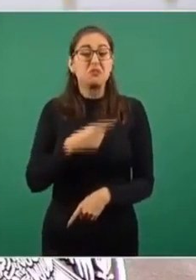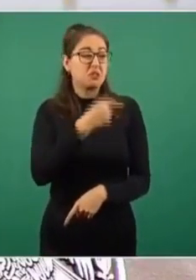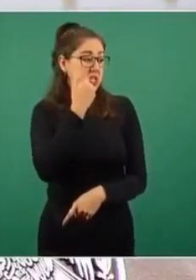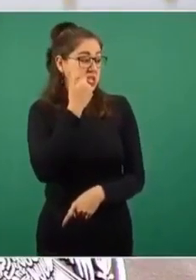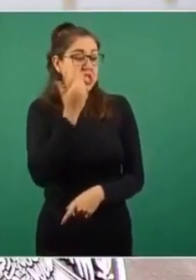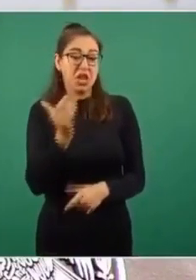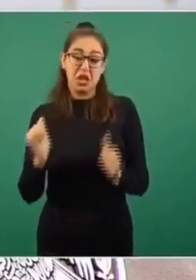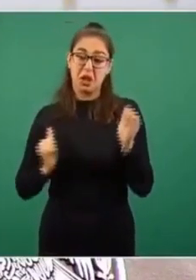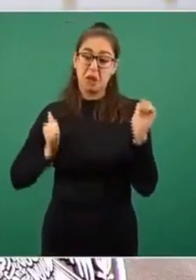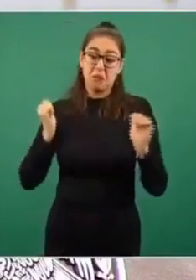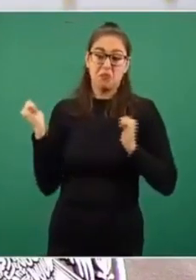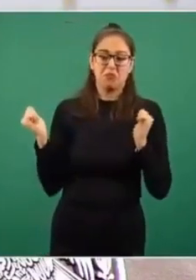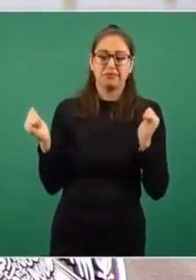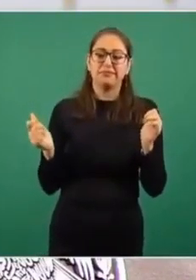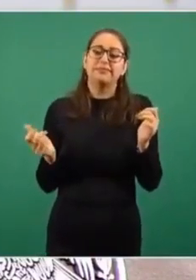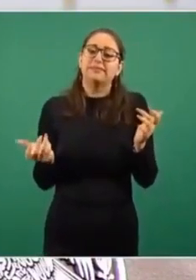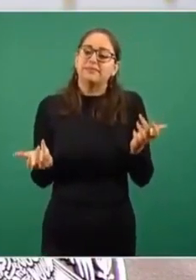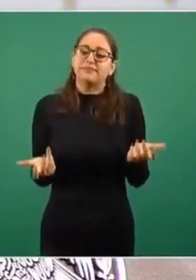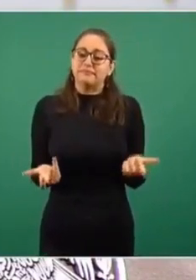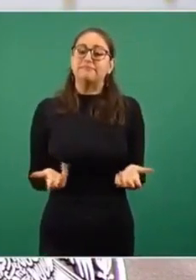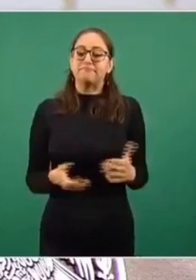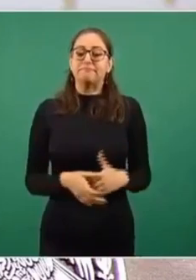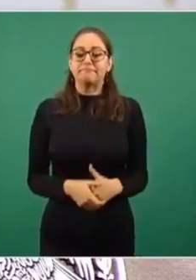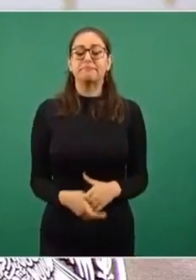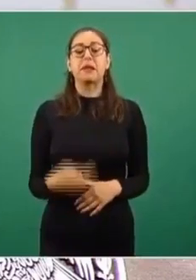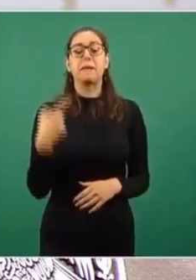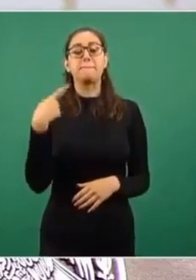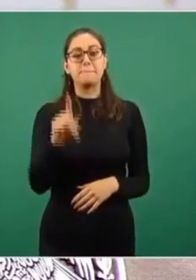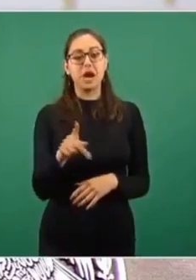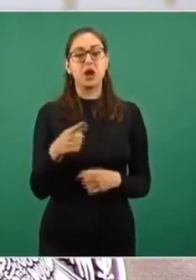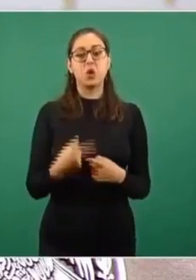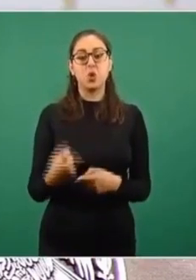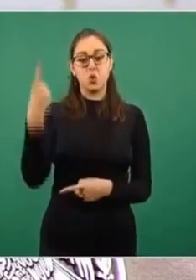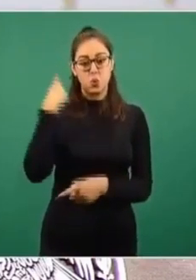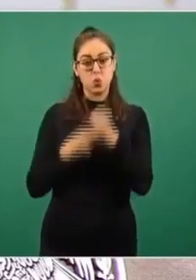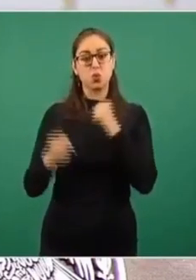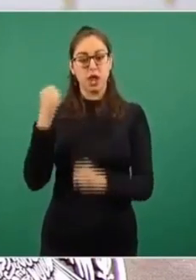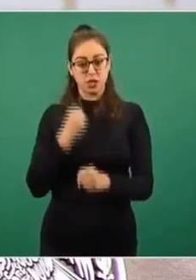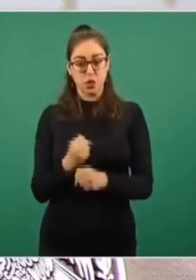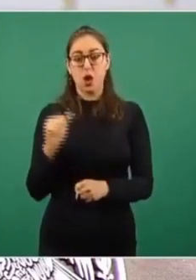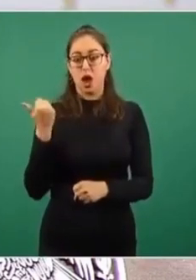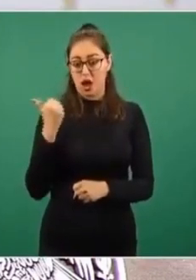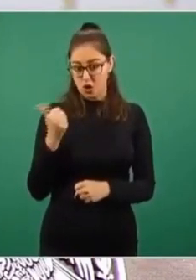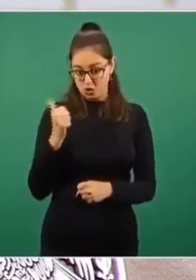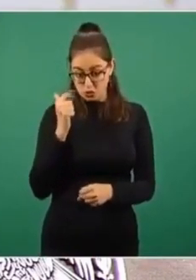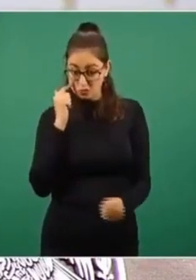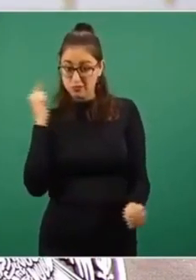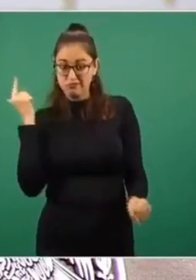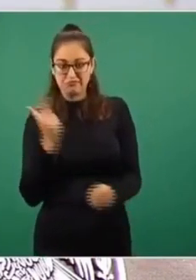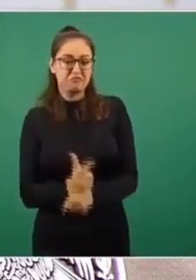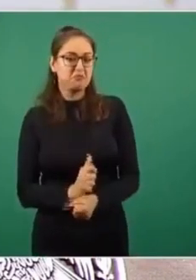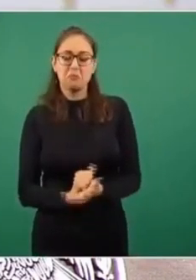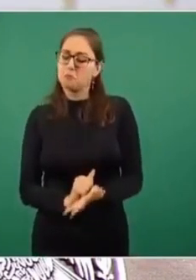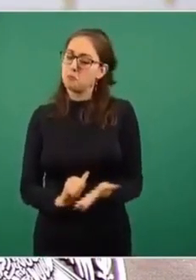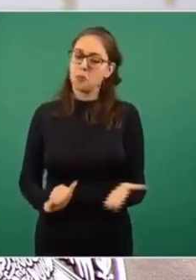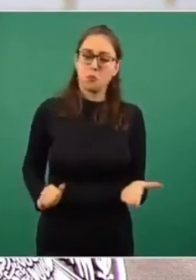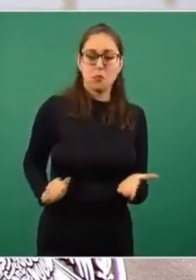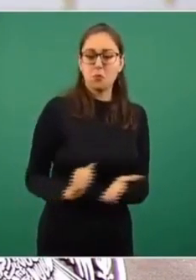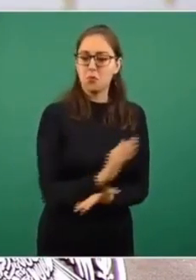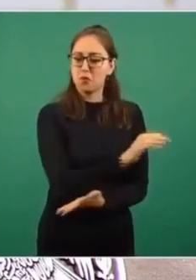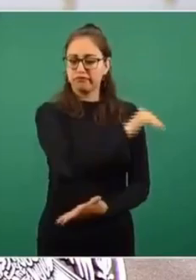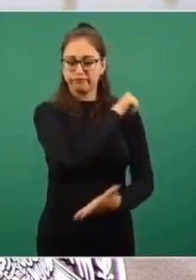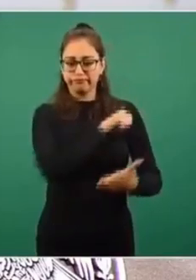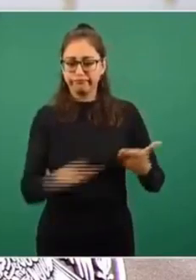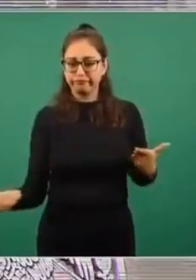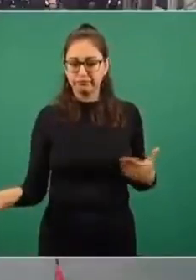propio beneficio. Pero desde el agosto del año pasado, según me dijo Luisa, ya estaba dado de baja la